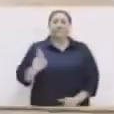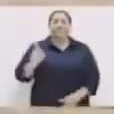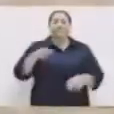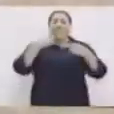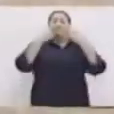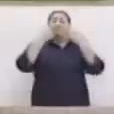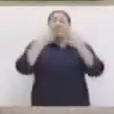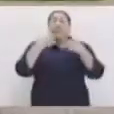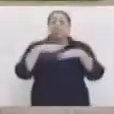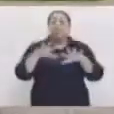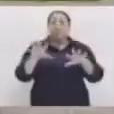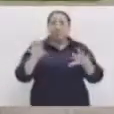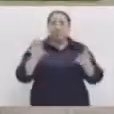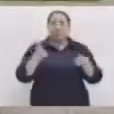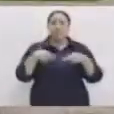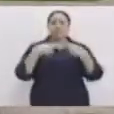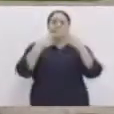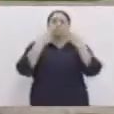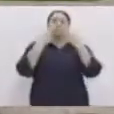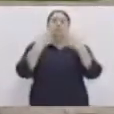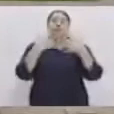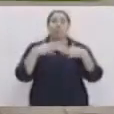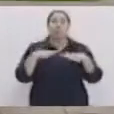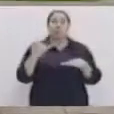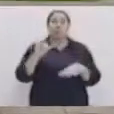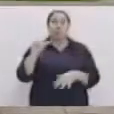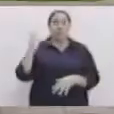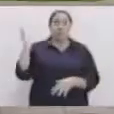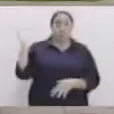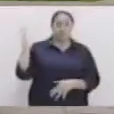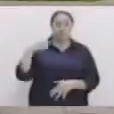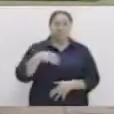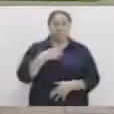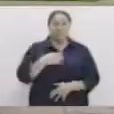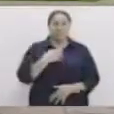Uno. Llegamos de pierna. Nuevamente.